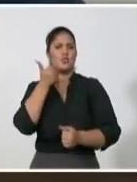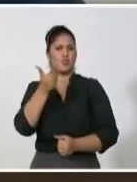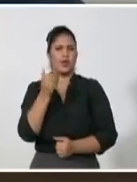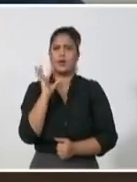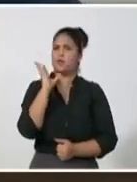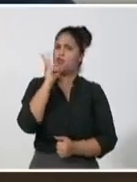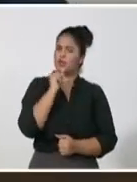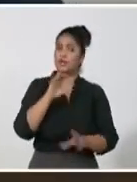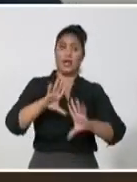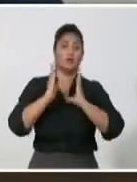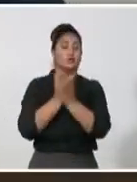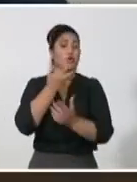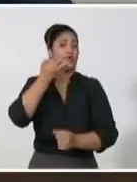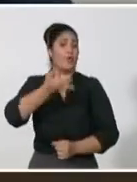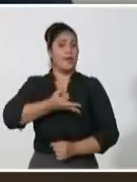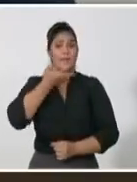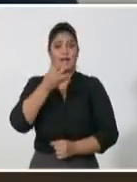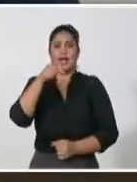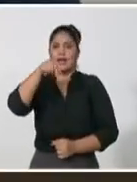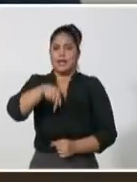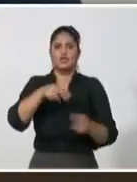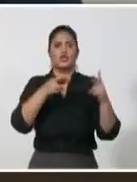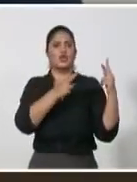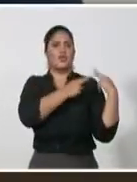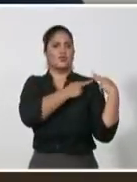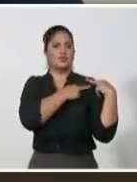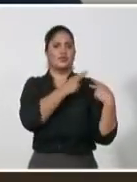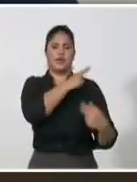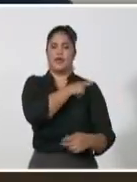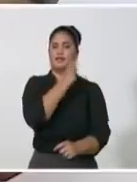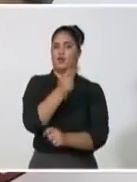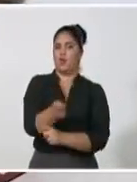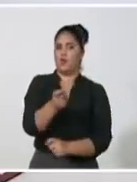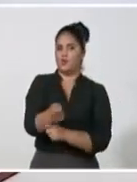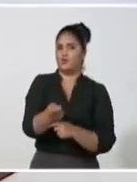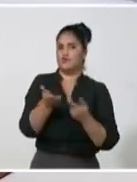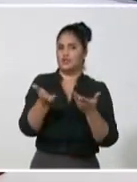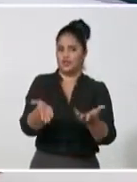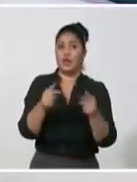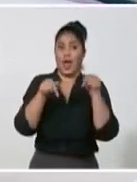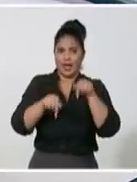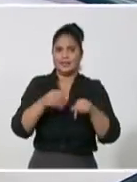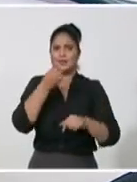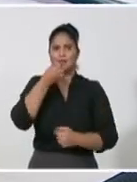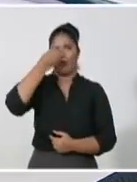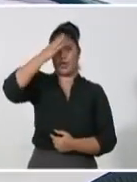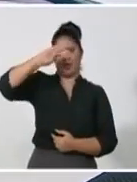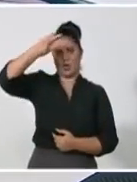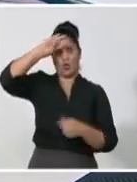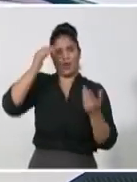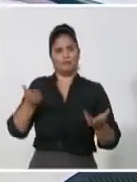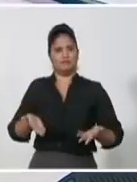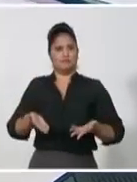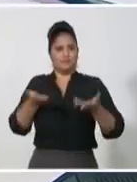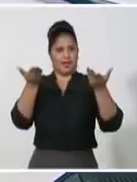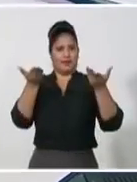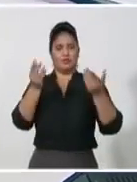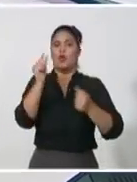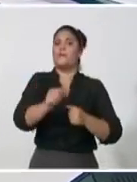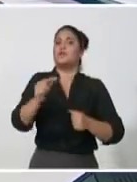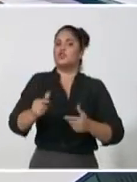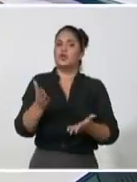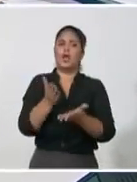provincias. Y si funcionan bien los municipios de las provincias, va a funcionar bien? El país. Asimismo, Díaz Canel llamó a apostar por la